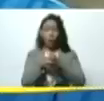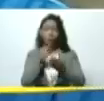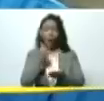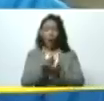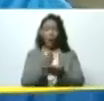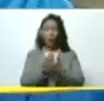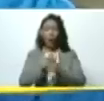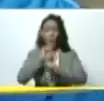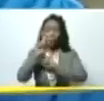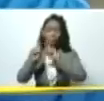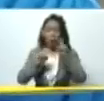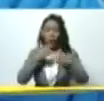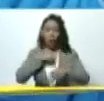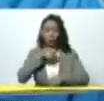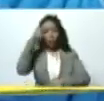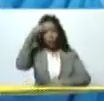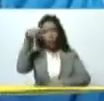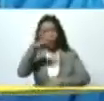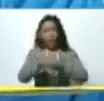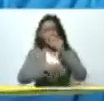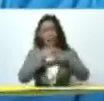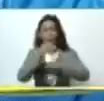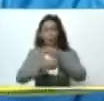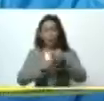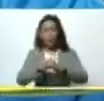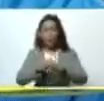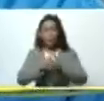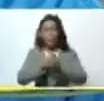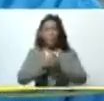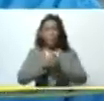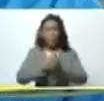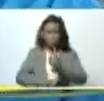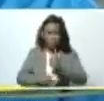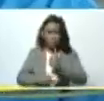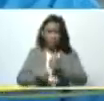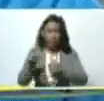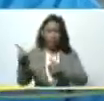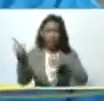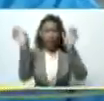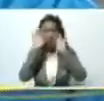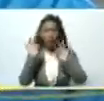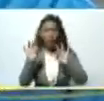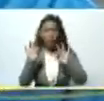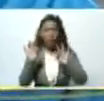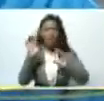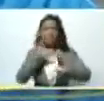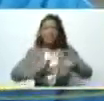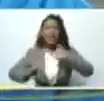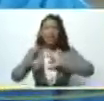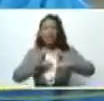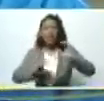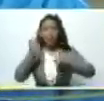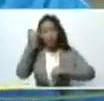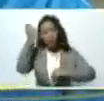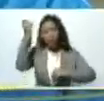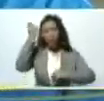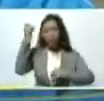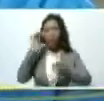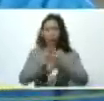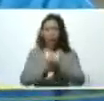consultas que con nuestro pueblo hicimos pues parieron este método método científico guiado por el compañero